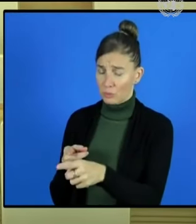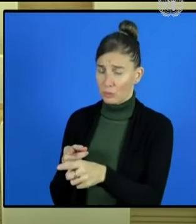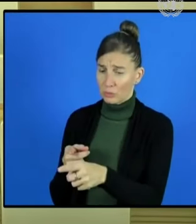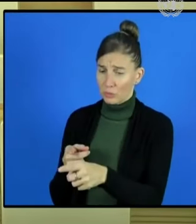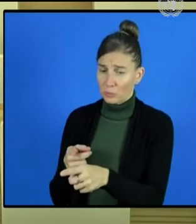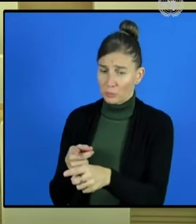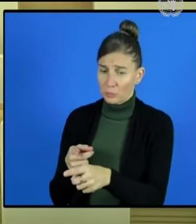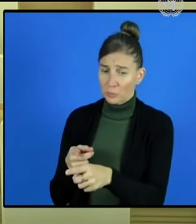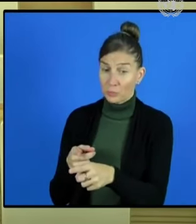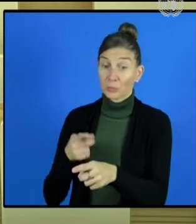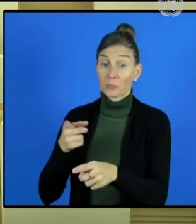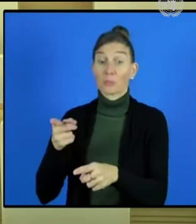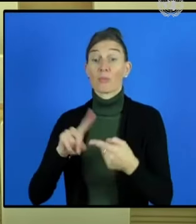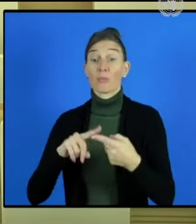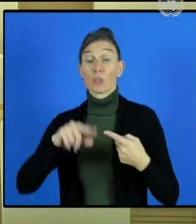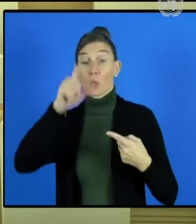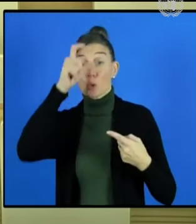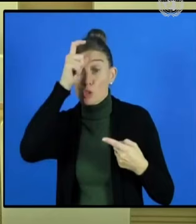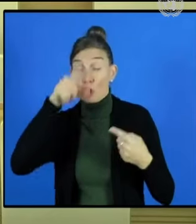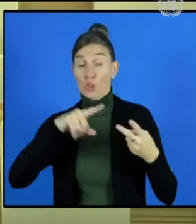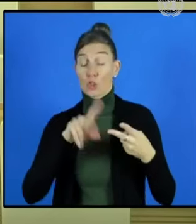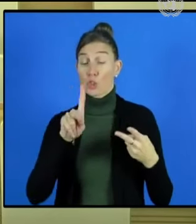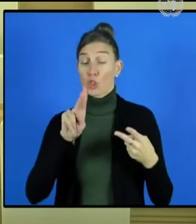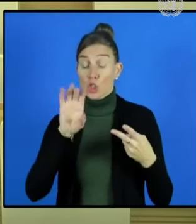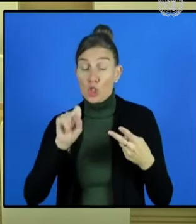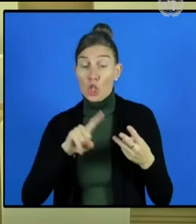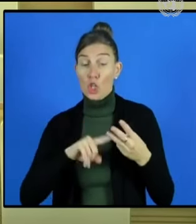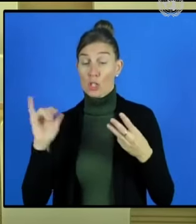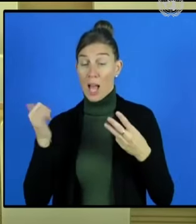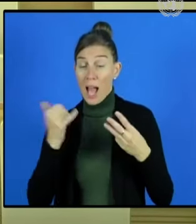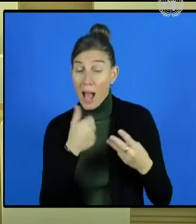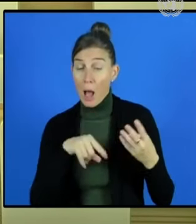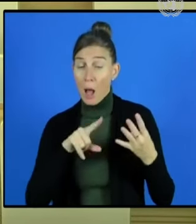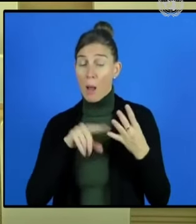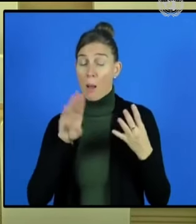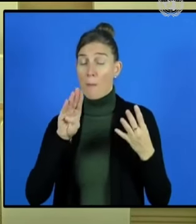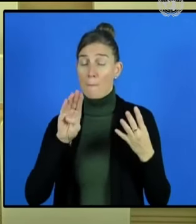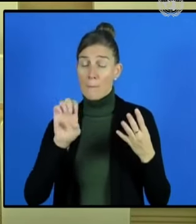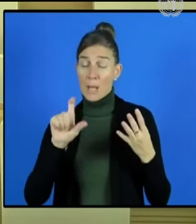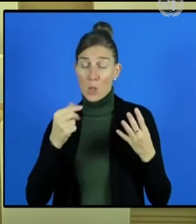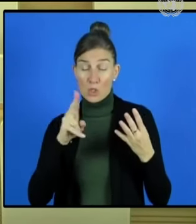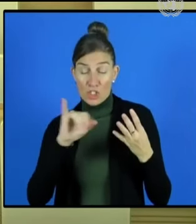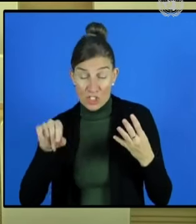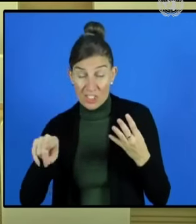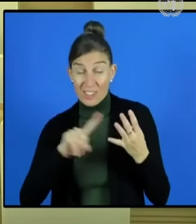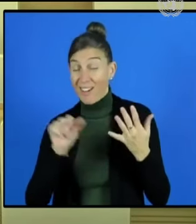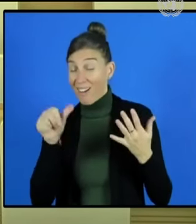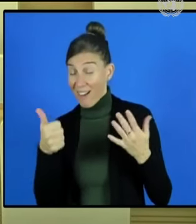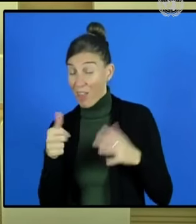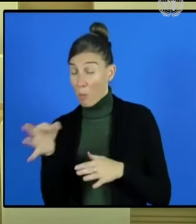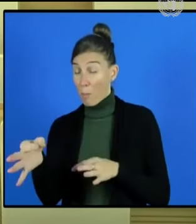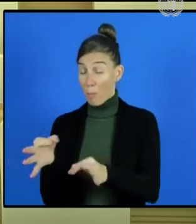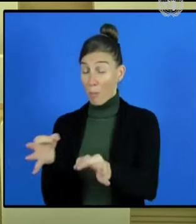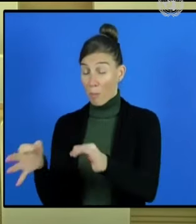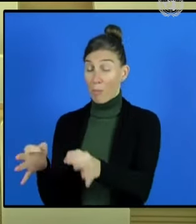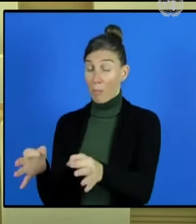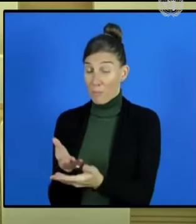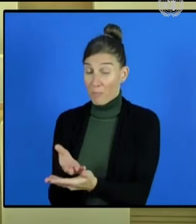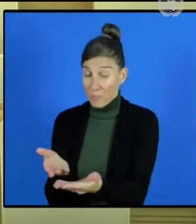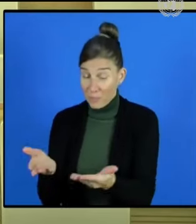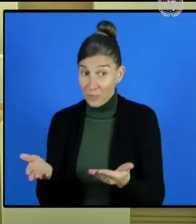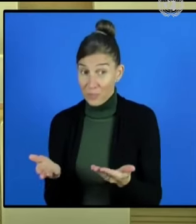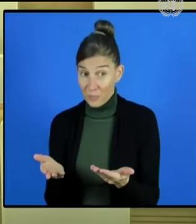Los kurdos, los turcos, los árabes y otras minorías étnicas en el país